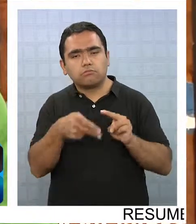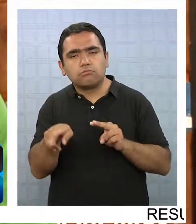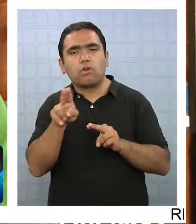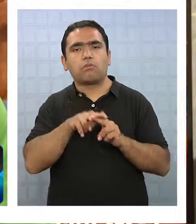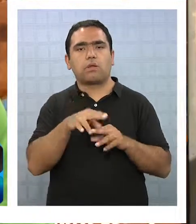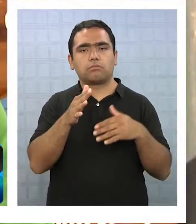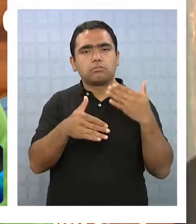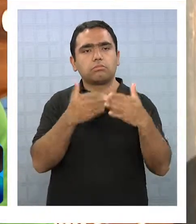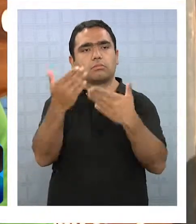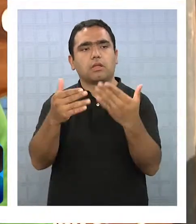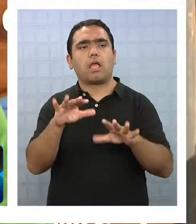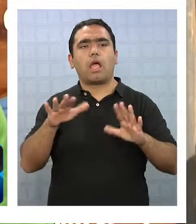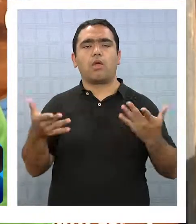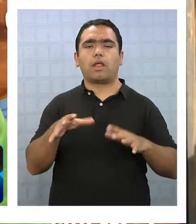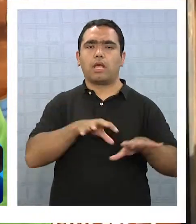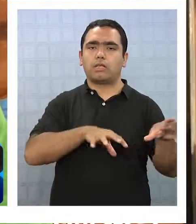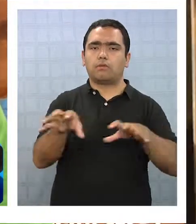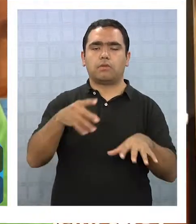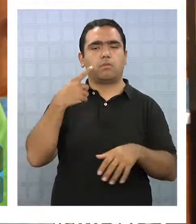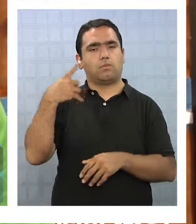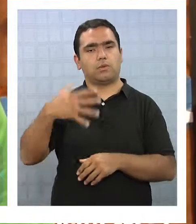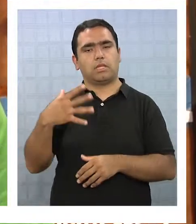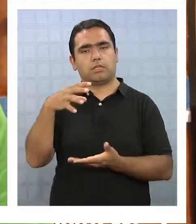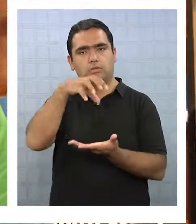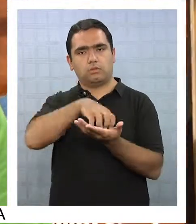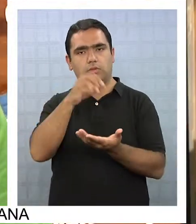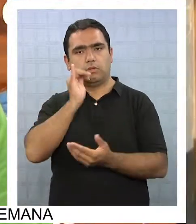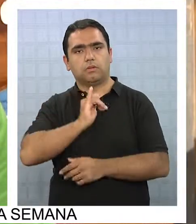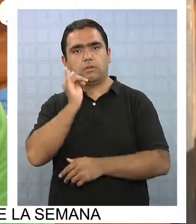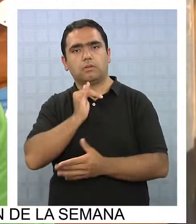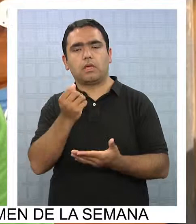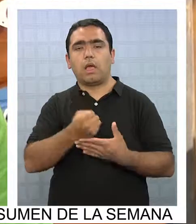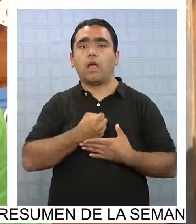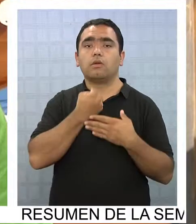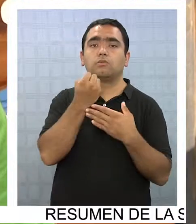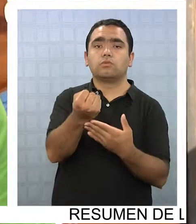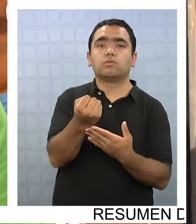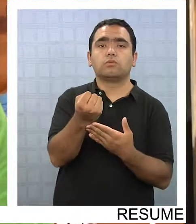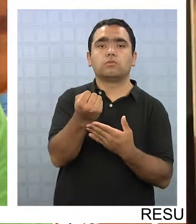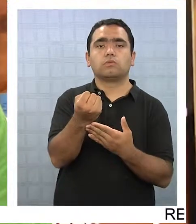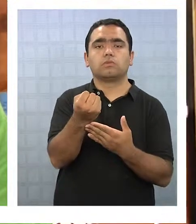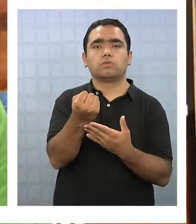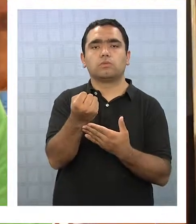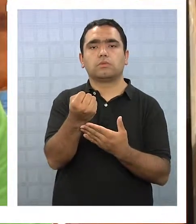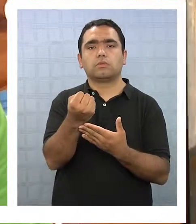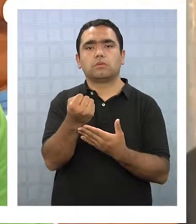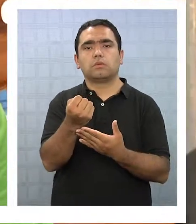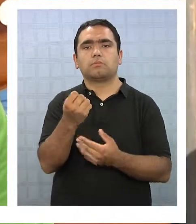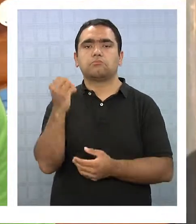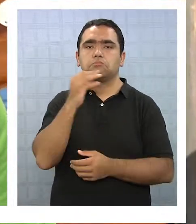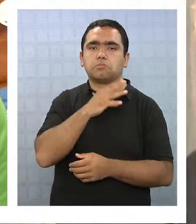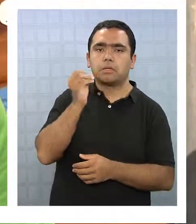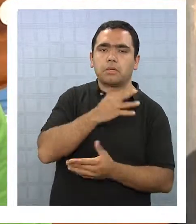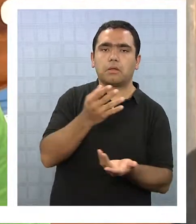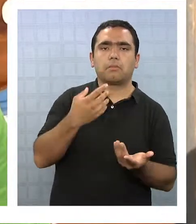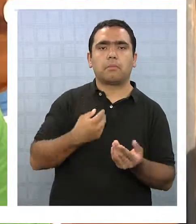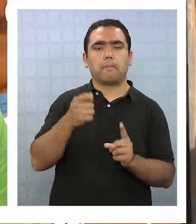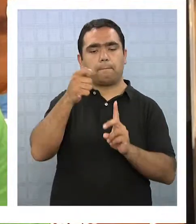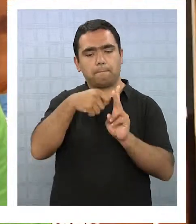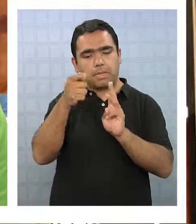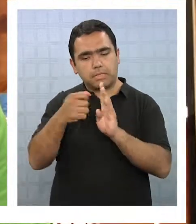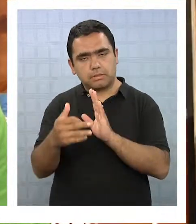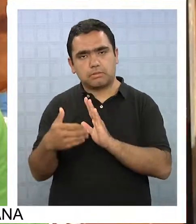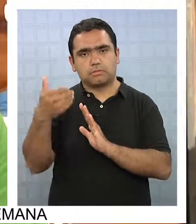Ahora vienen actividades importantes para la ciudad que van a ayudar mucho a que esto sea más acelerado en los meses